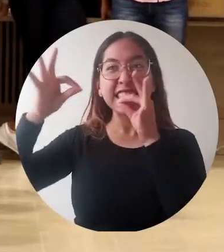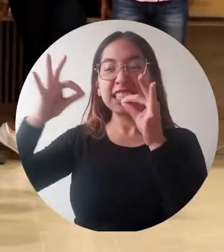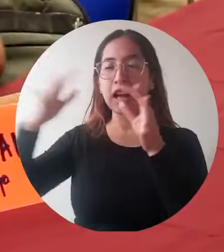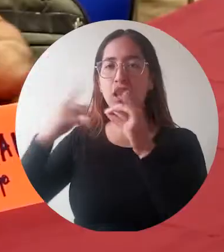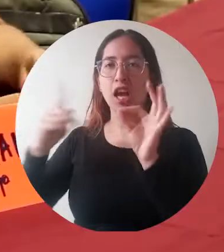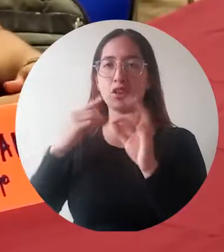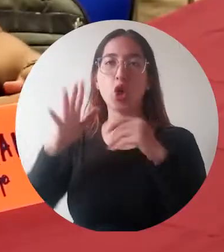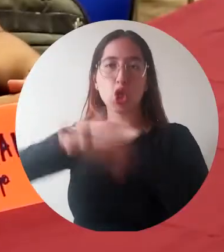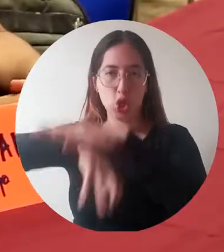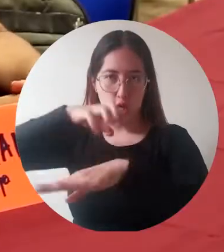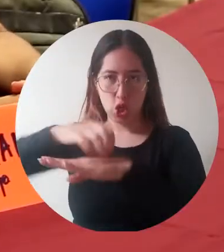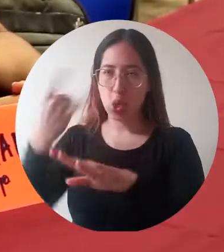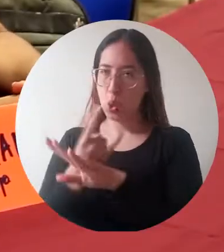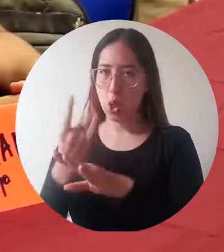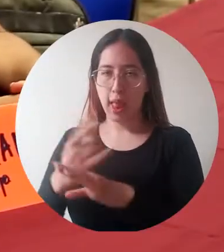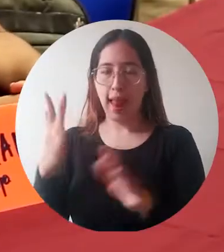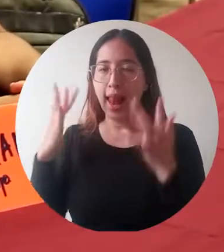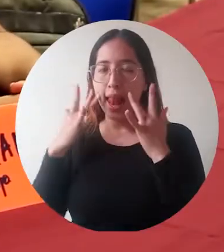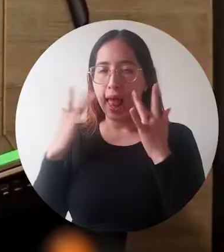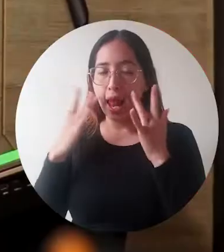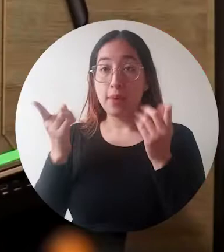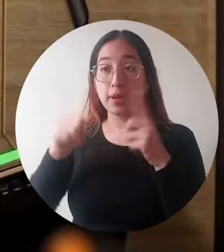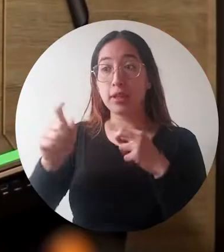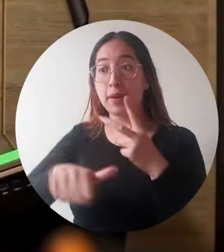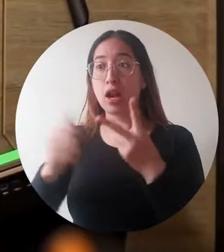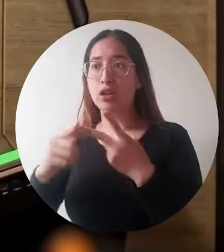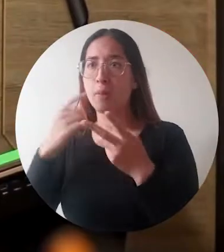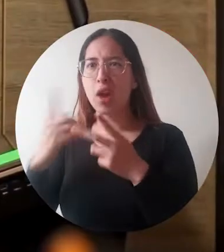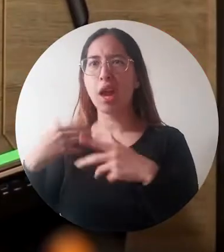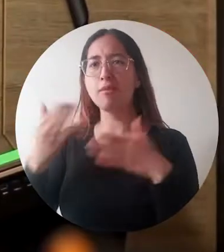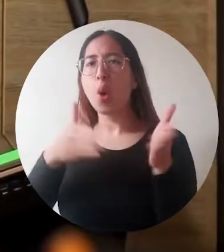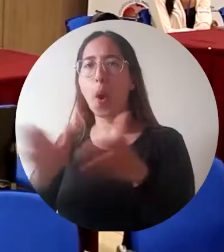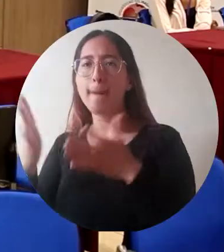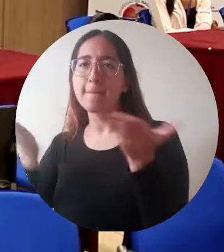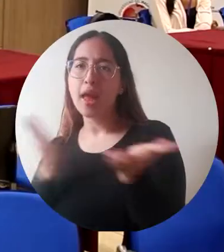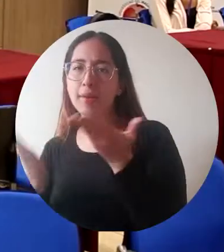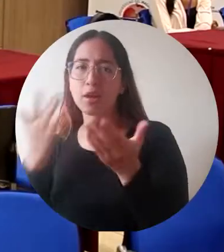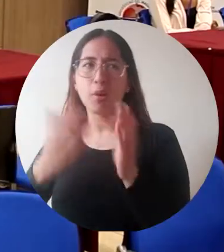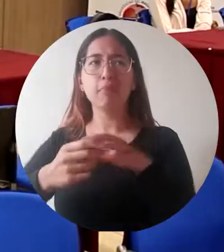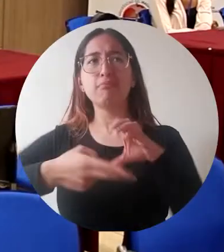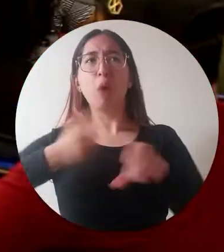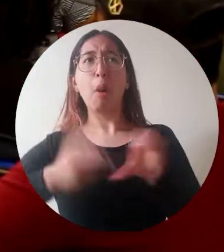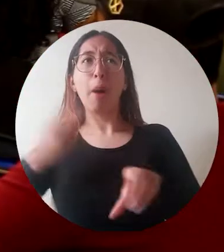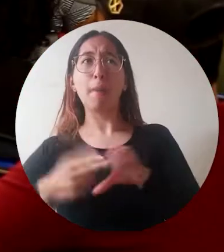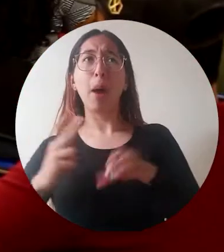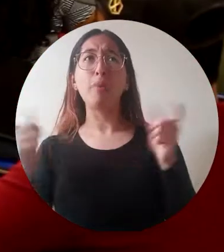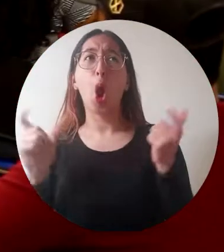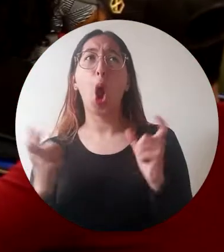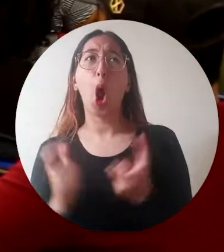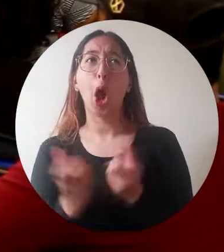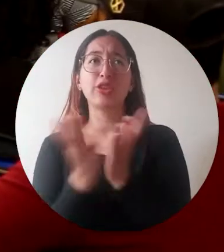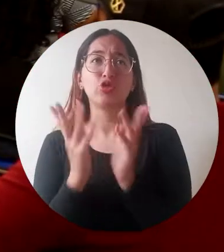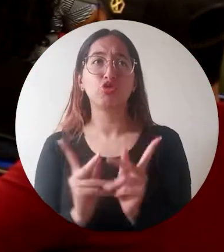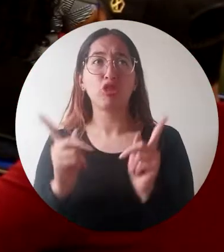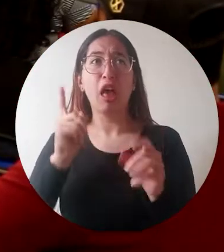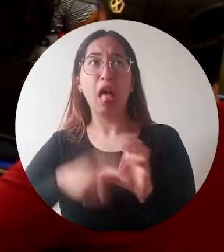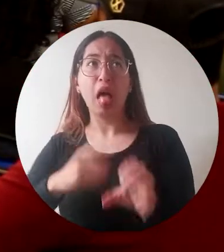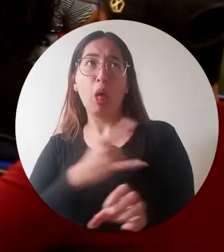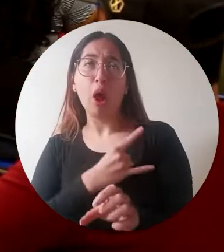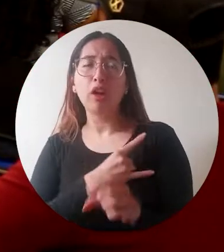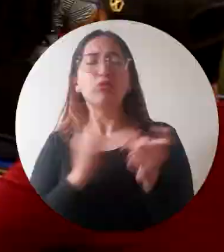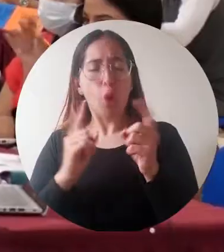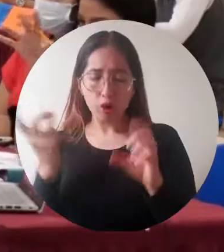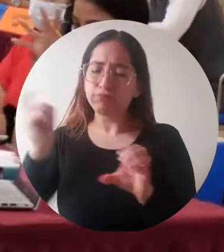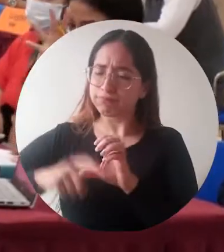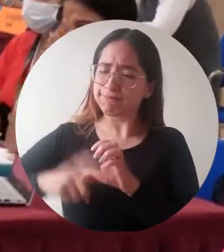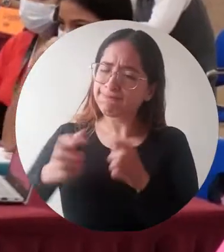biodegradable a base de FIQE y un prototipo funcional para combatir la deserción estudiantil fueron algunas de las 29 ideas de